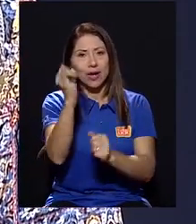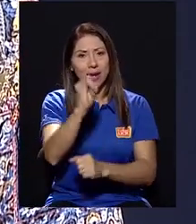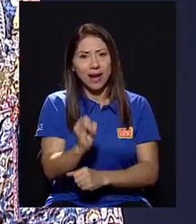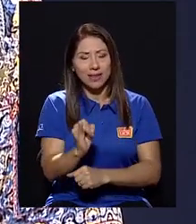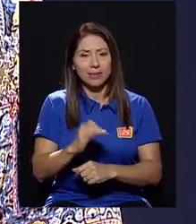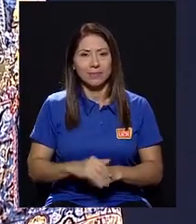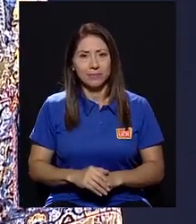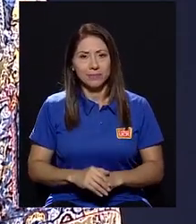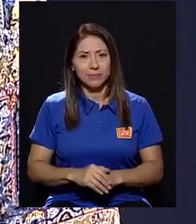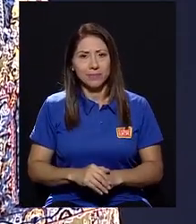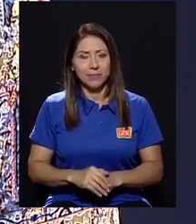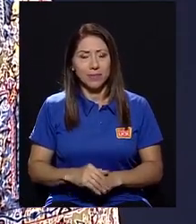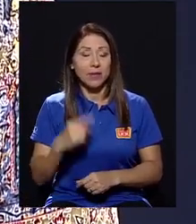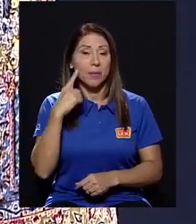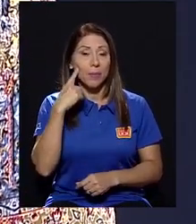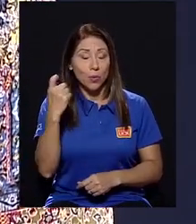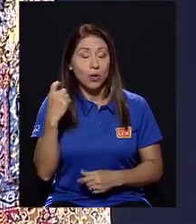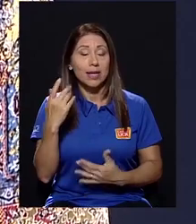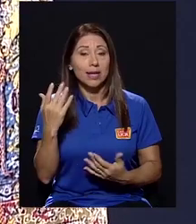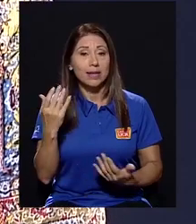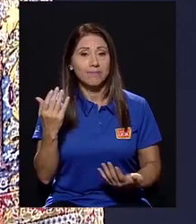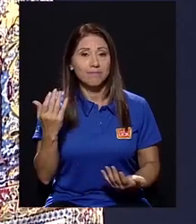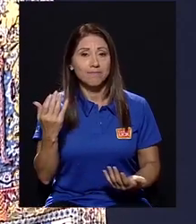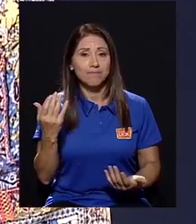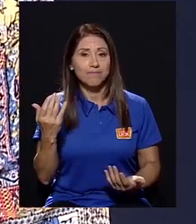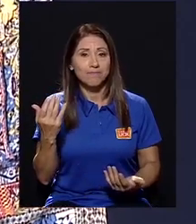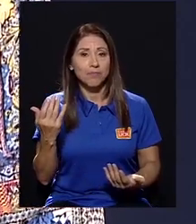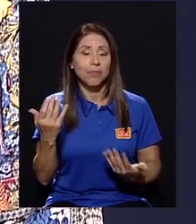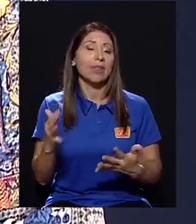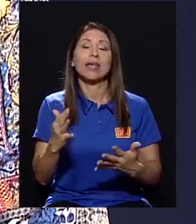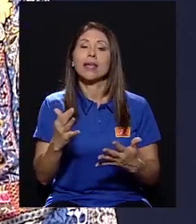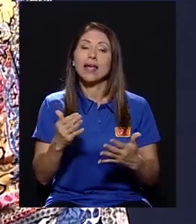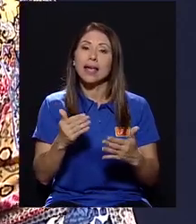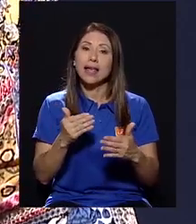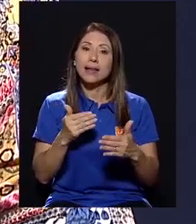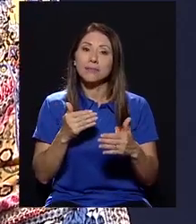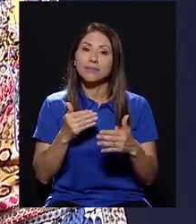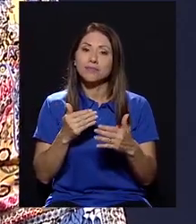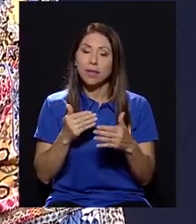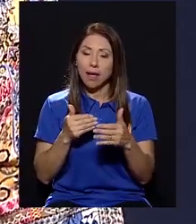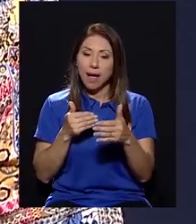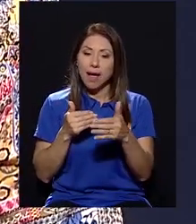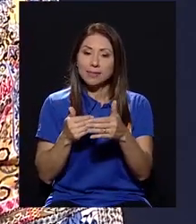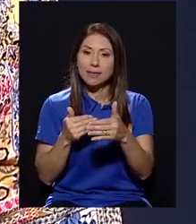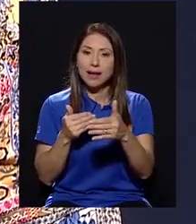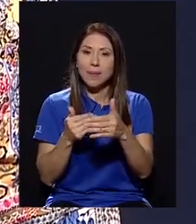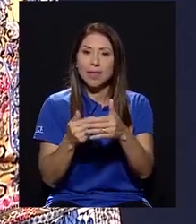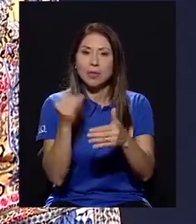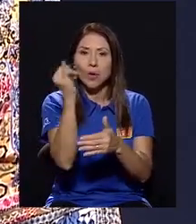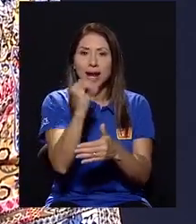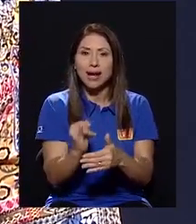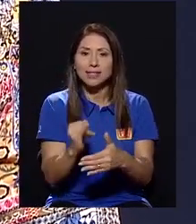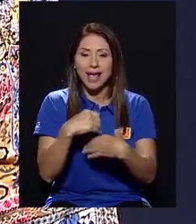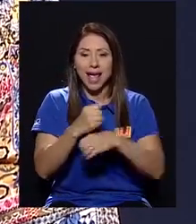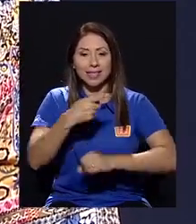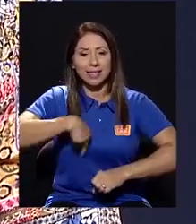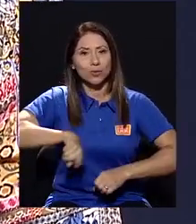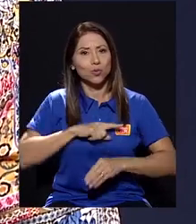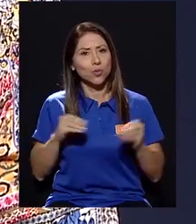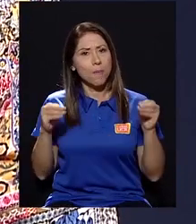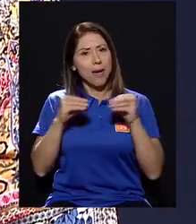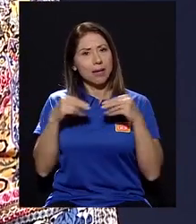arte, porque es definitivo que el acercamiento al arte nos hace más